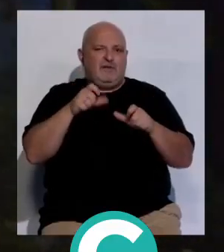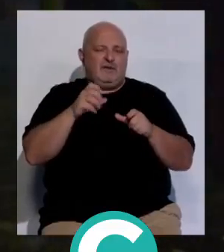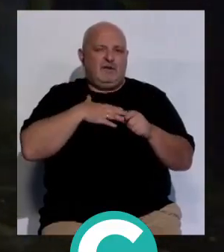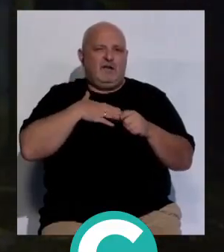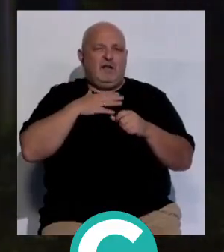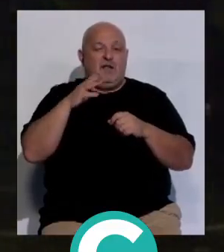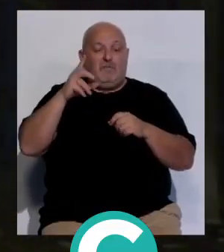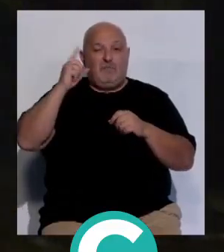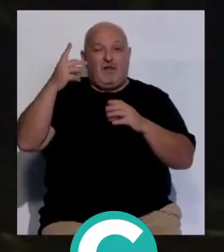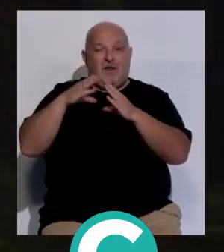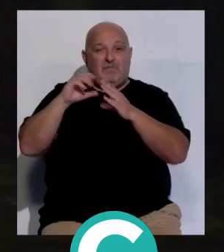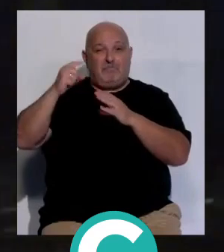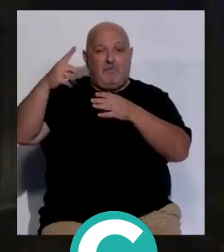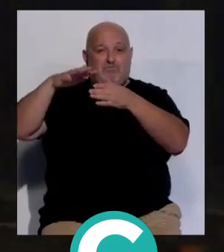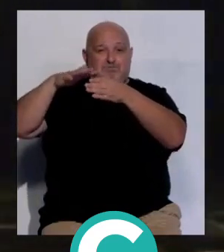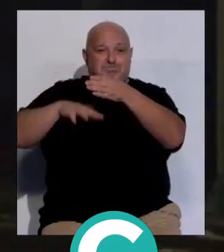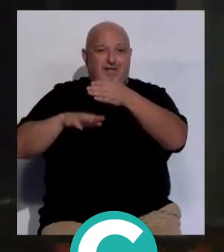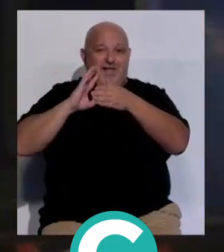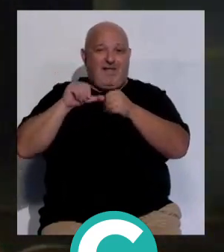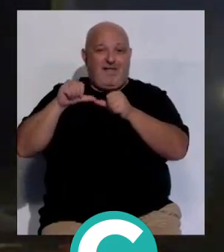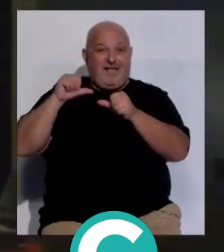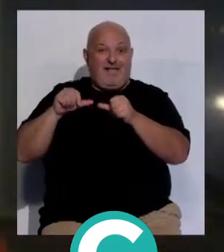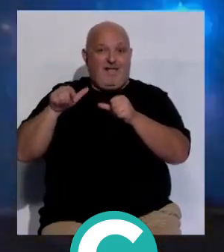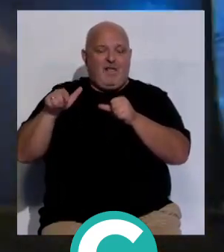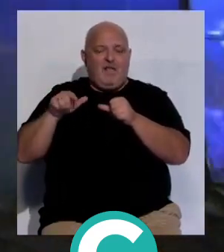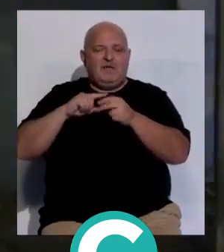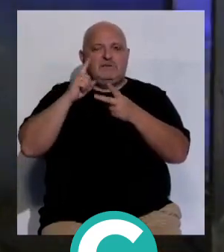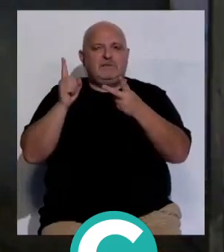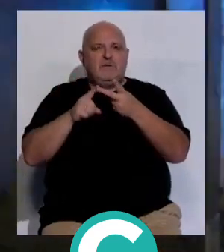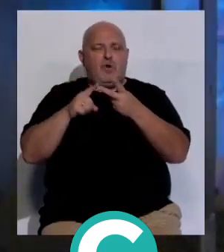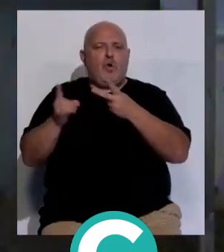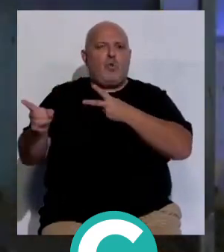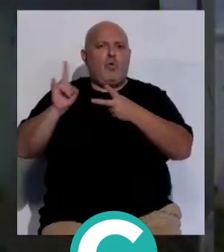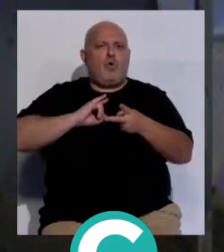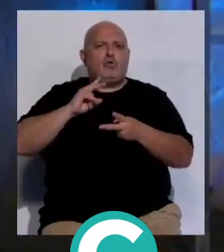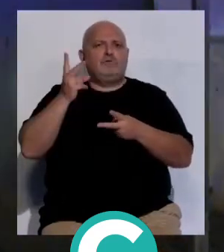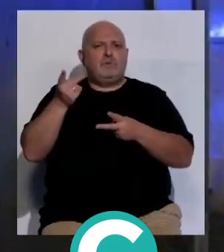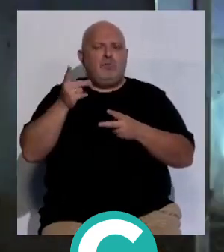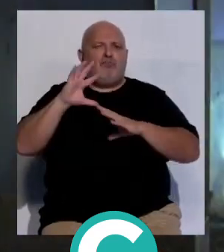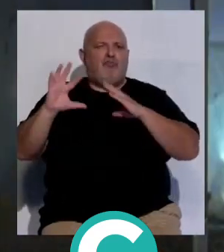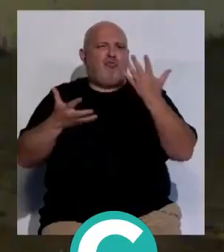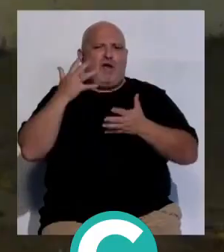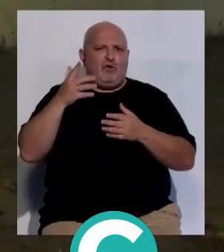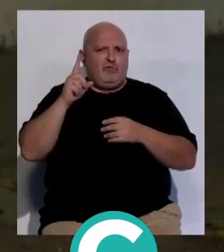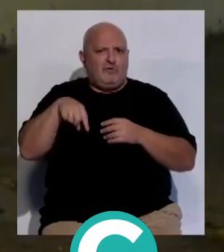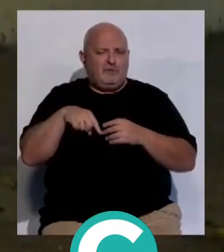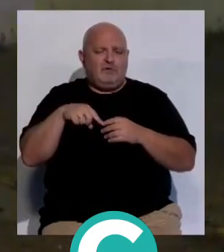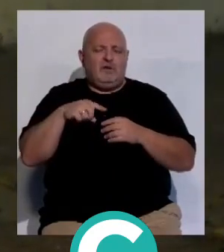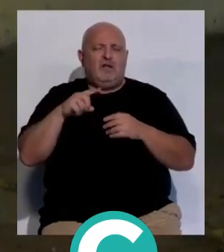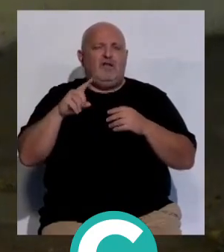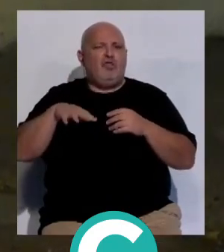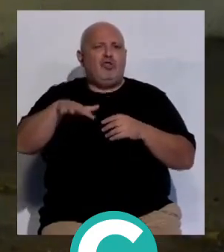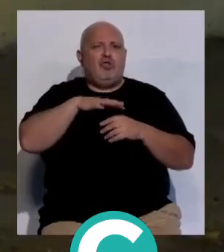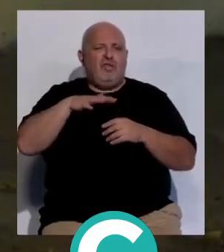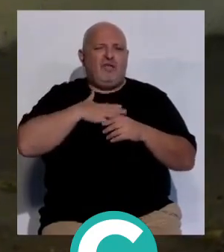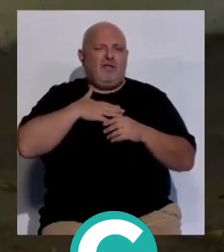de la parroquia castrense tras el derrumbe parcial de su techo los bomberos recibieron aviso de un fuego en Cádiz. El incendio se